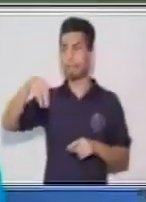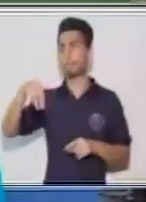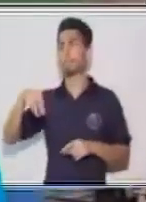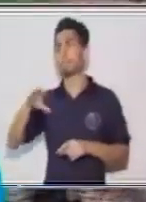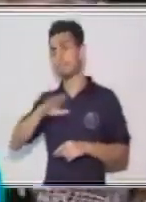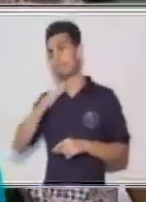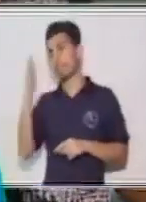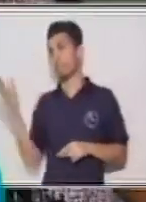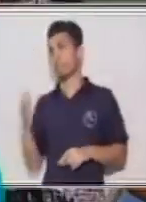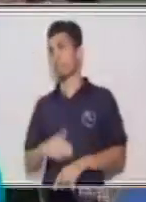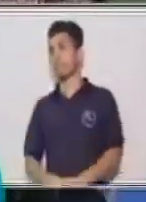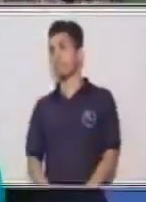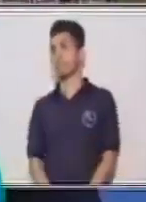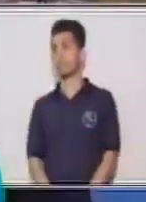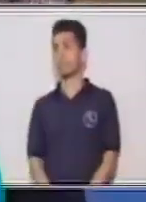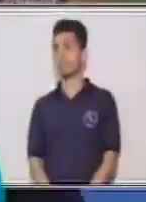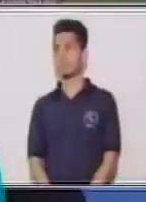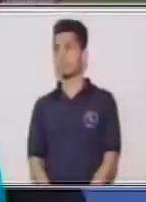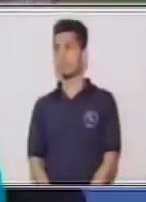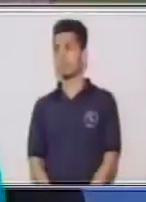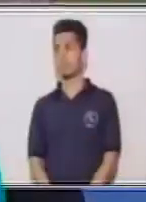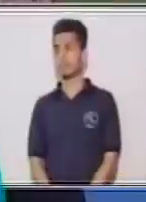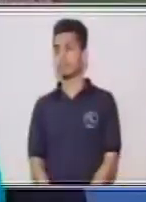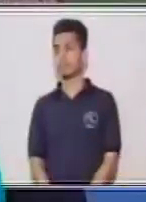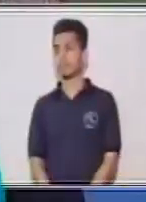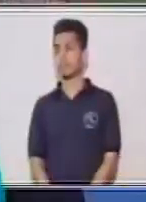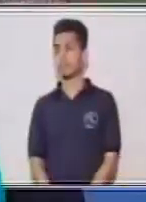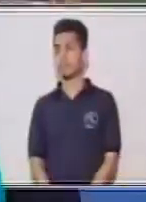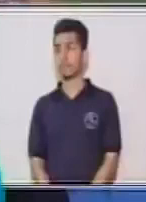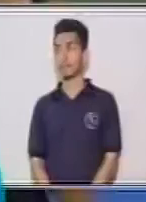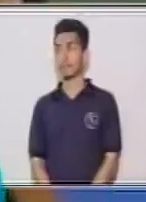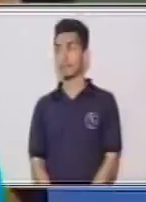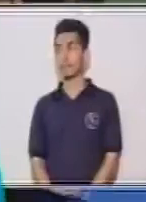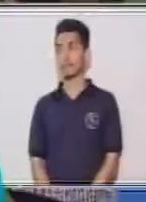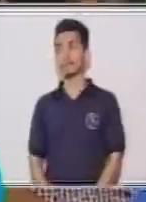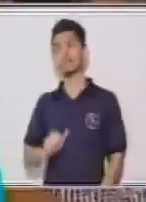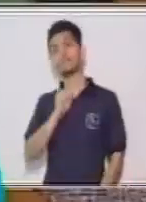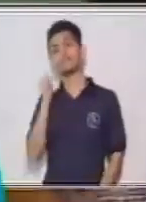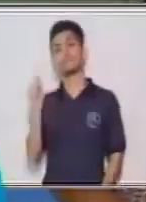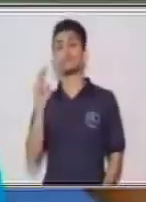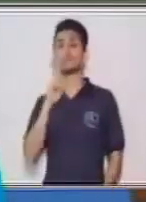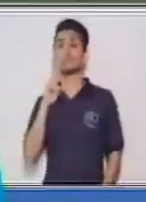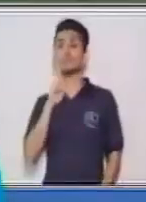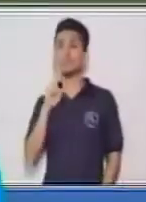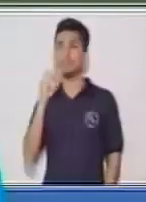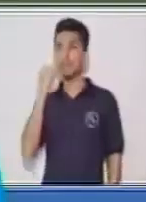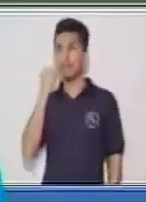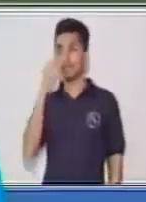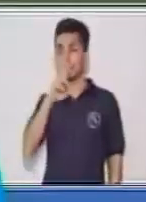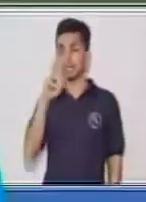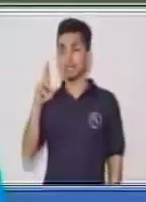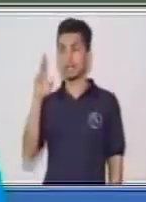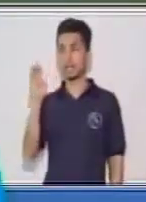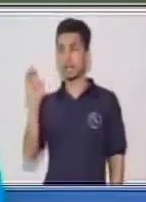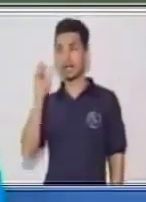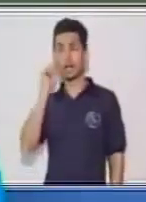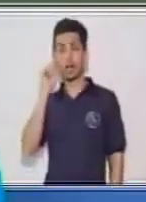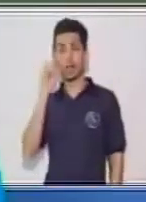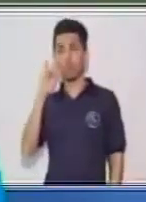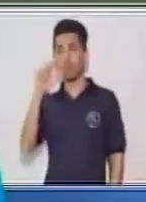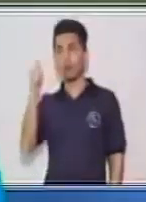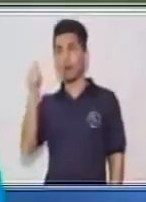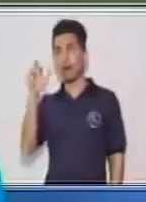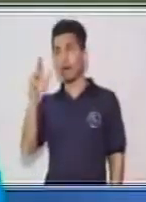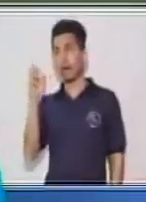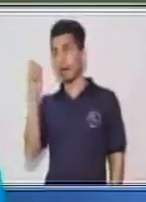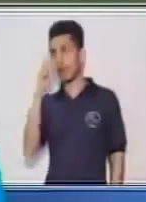dentro de los verbos irregulares, vas a encontrar en aquello